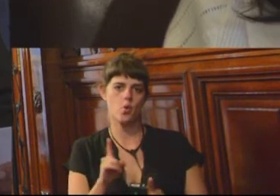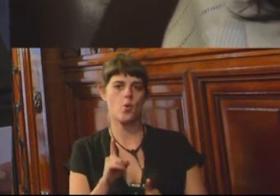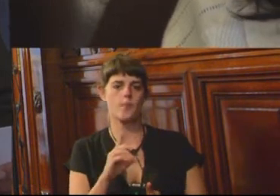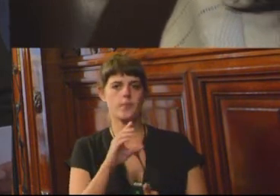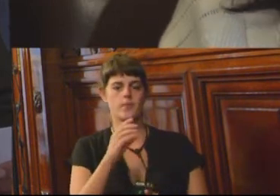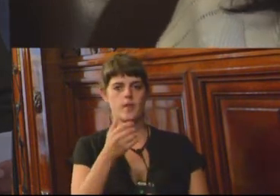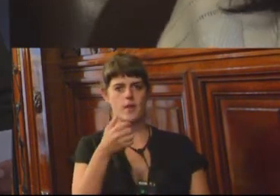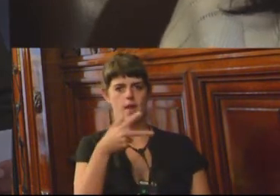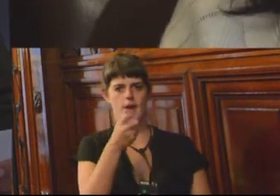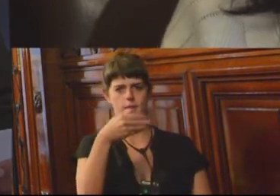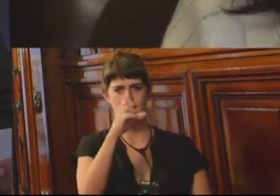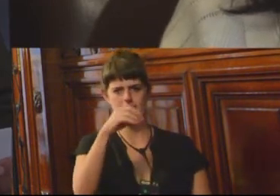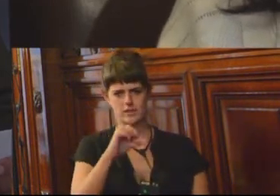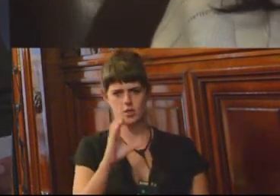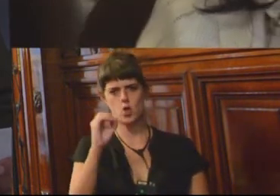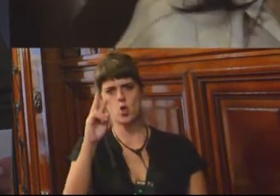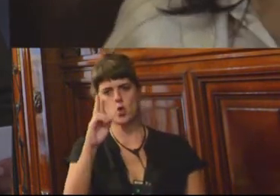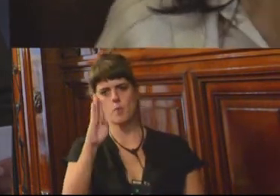es posible suprir la presencia del personal.